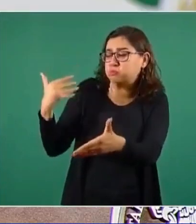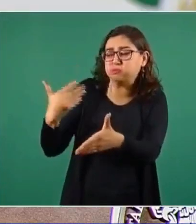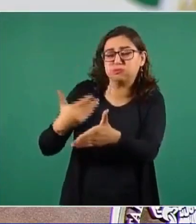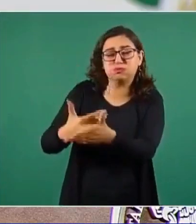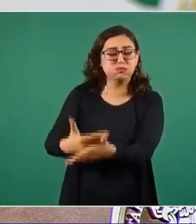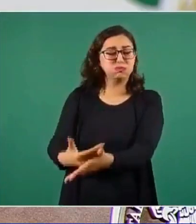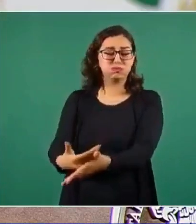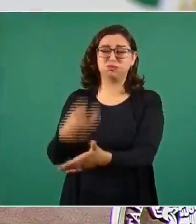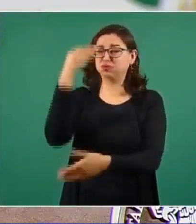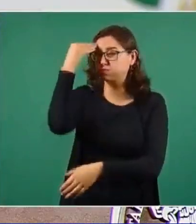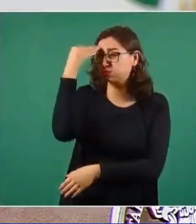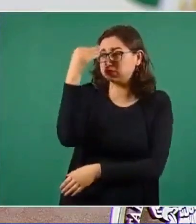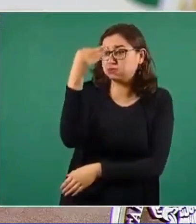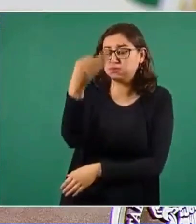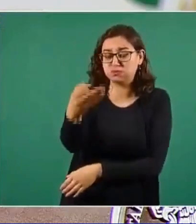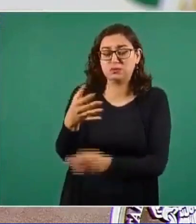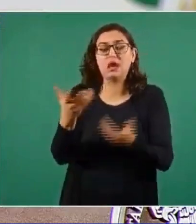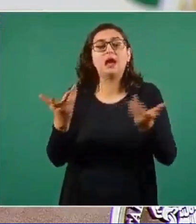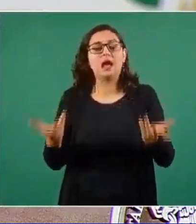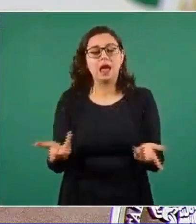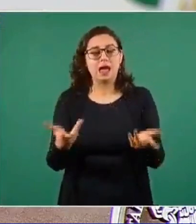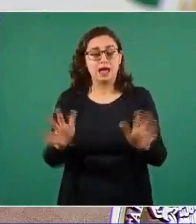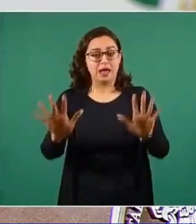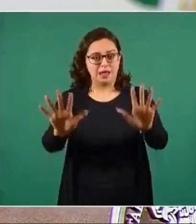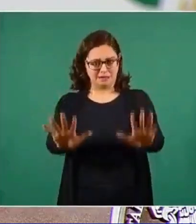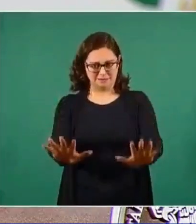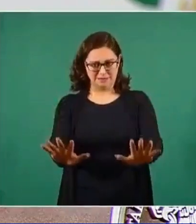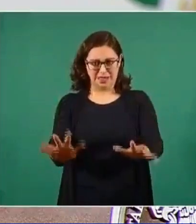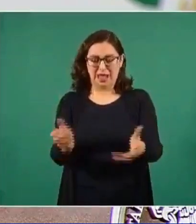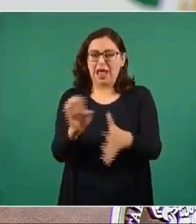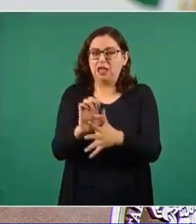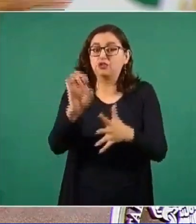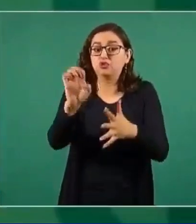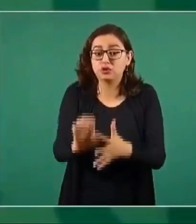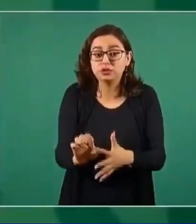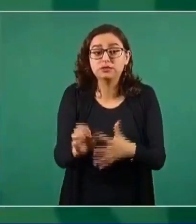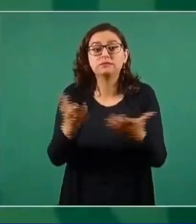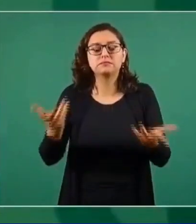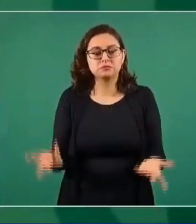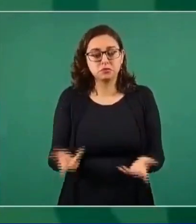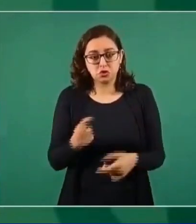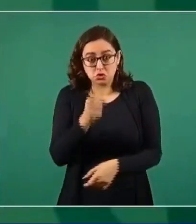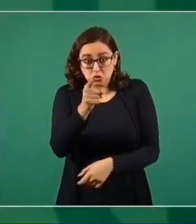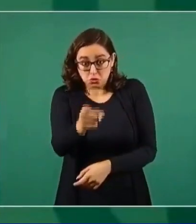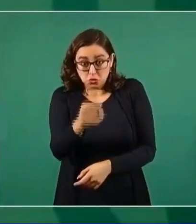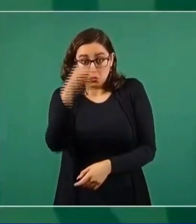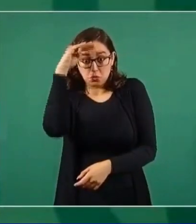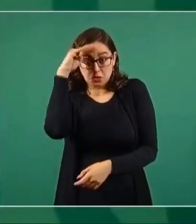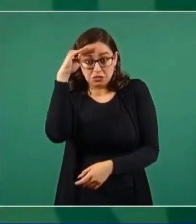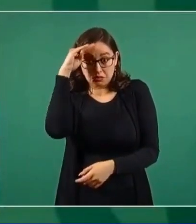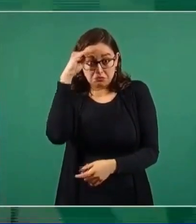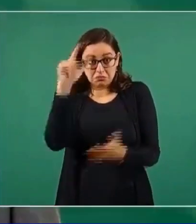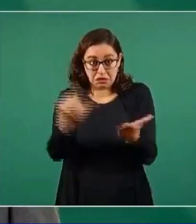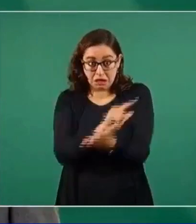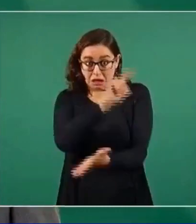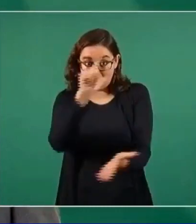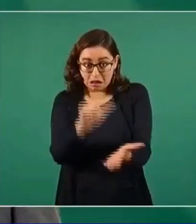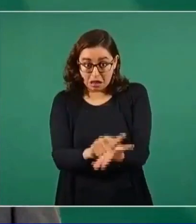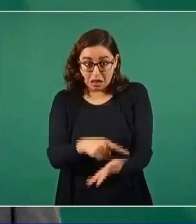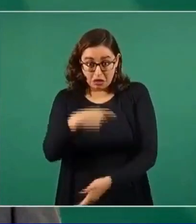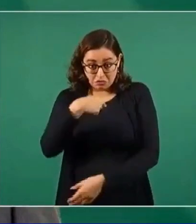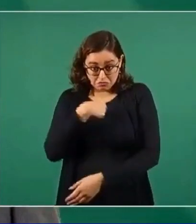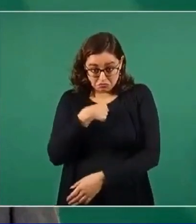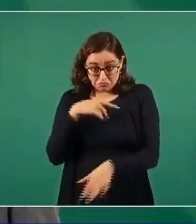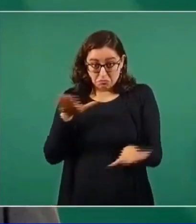tiempo. Entonces, a ver, si es necesario, como tú planteas, que se modifique la ley,